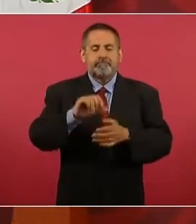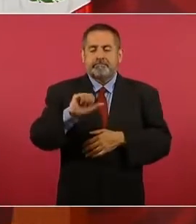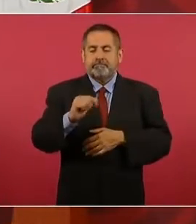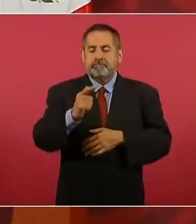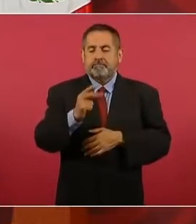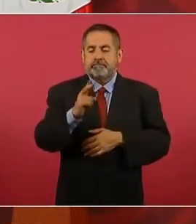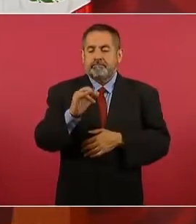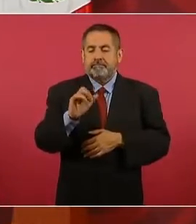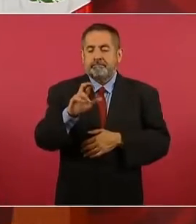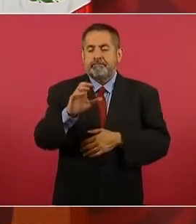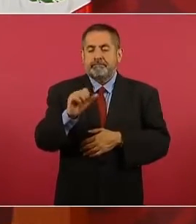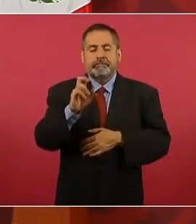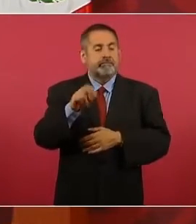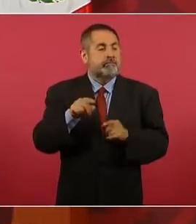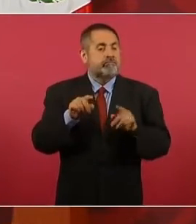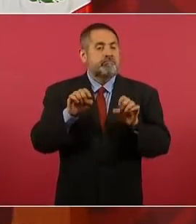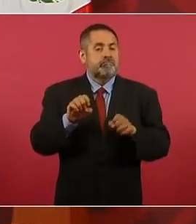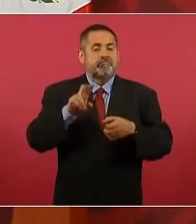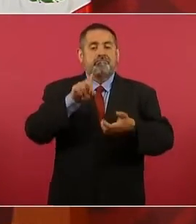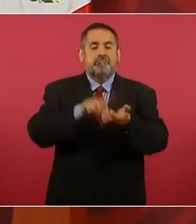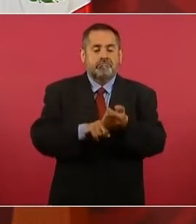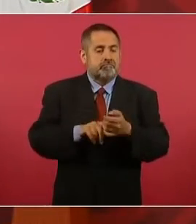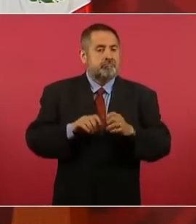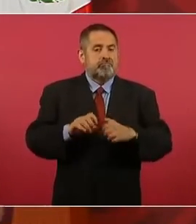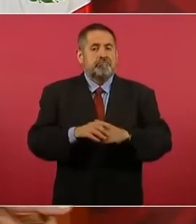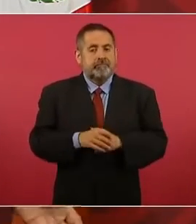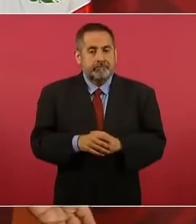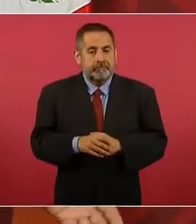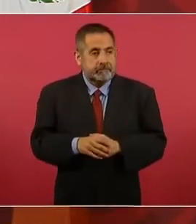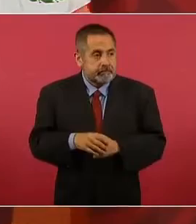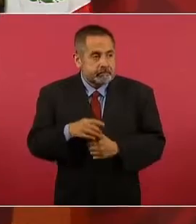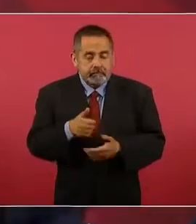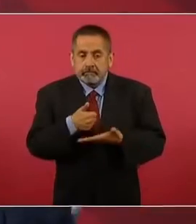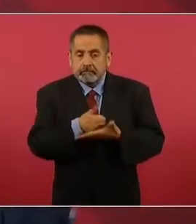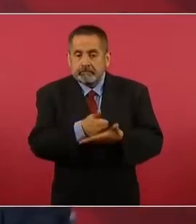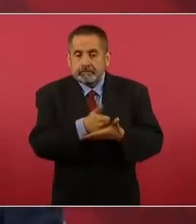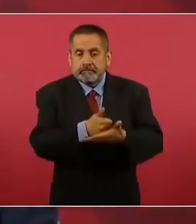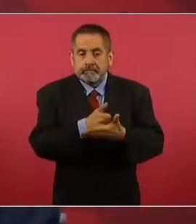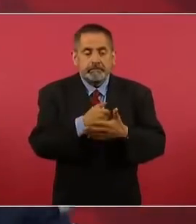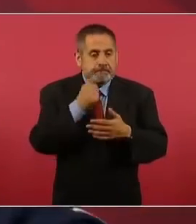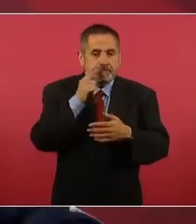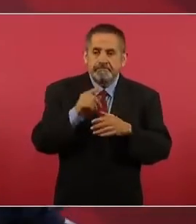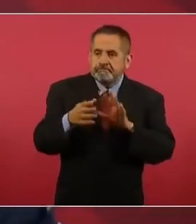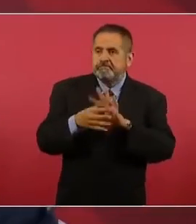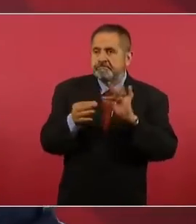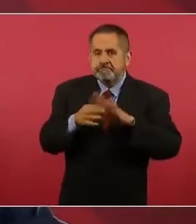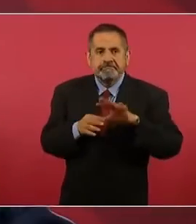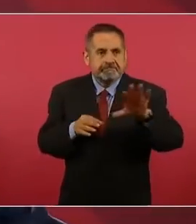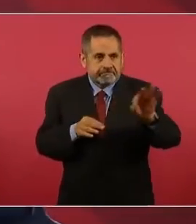y él le ayuda a cooptar